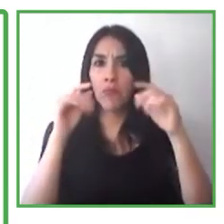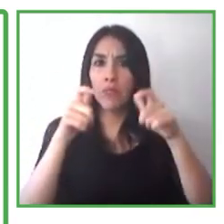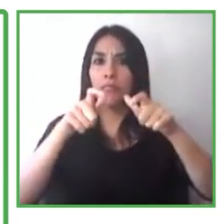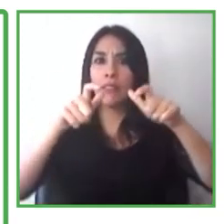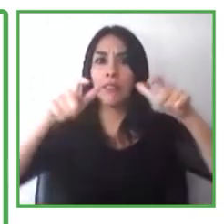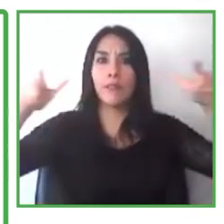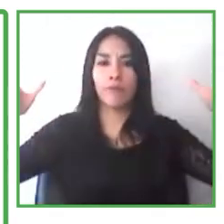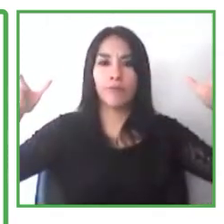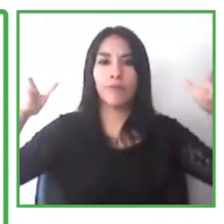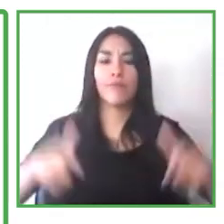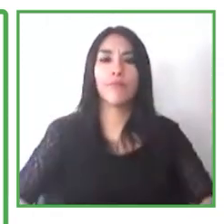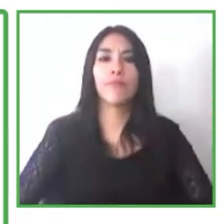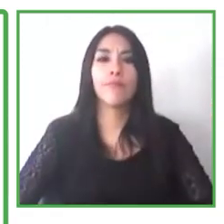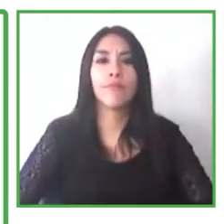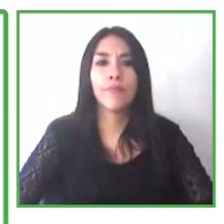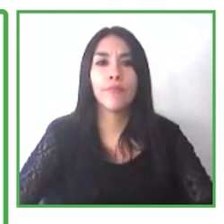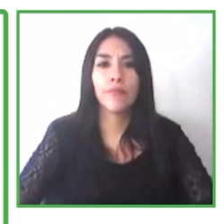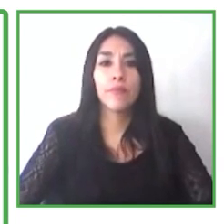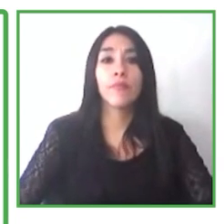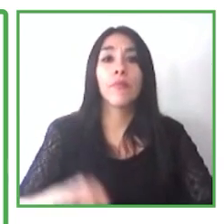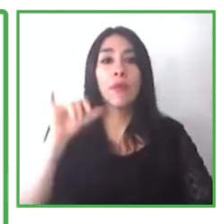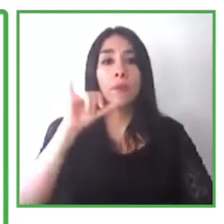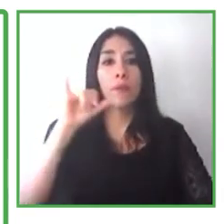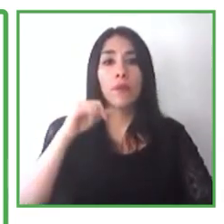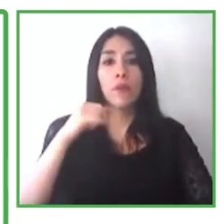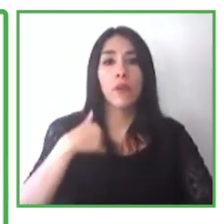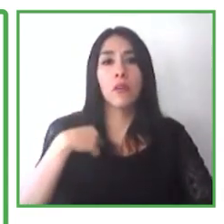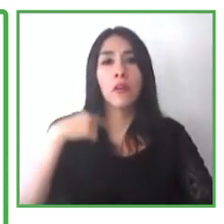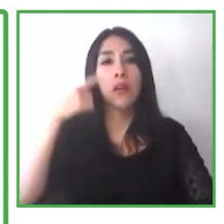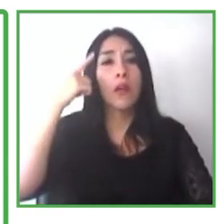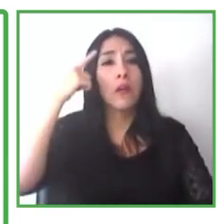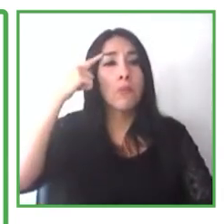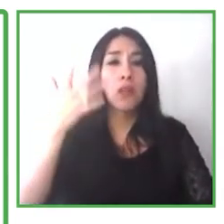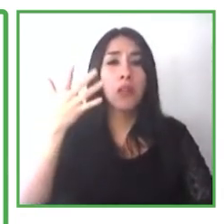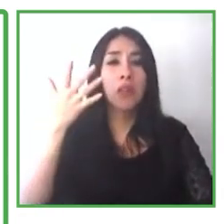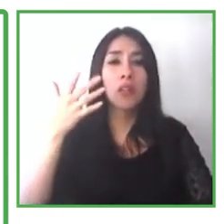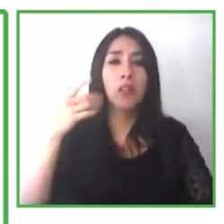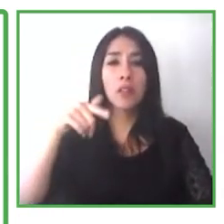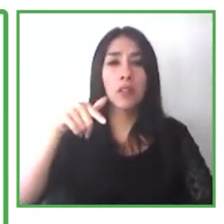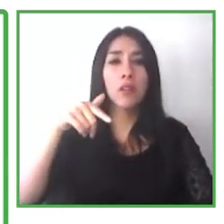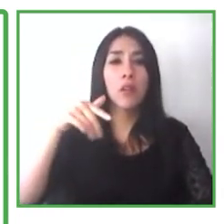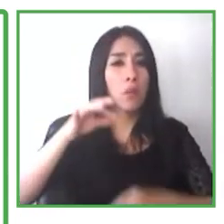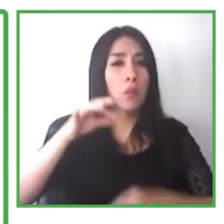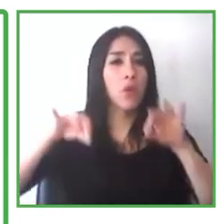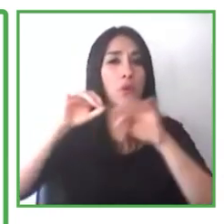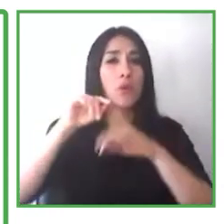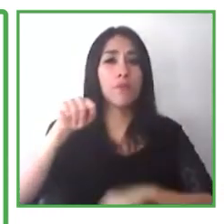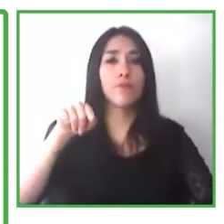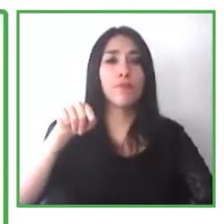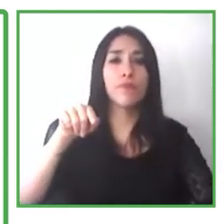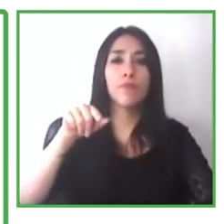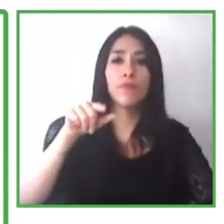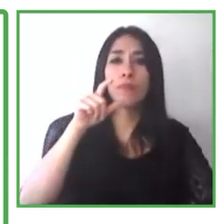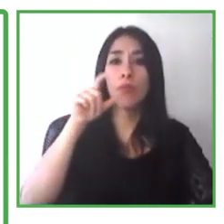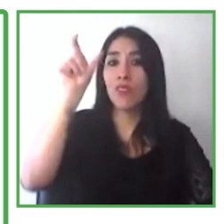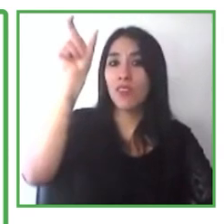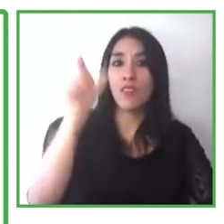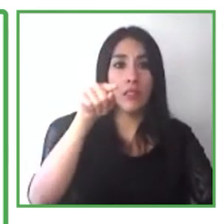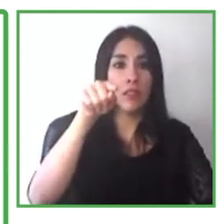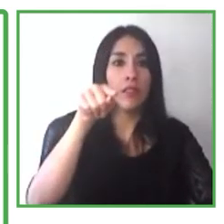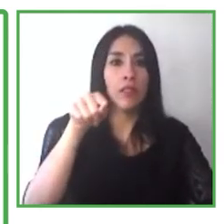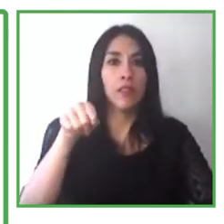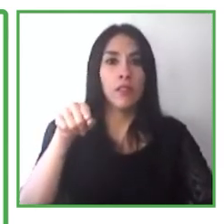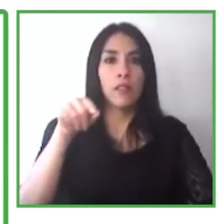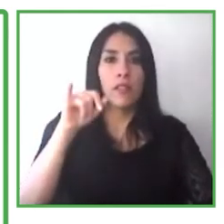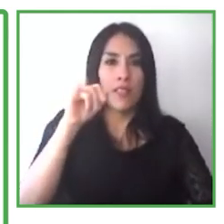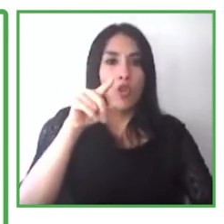También creo que hay otro punto bastante clave que Jessica de Microsoft ya mencionó, que